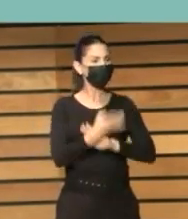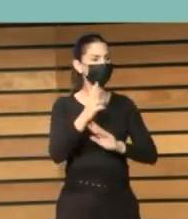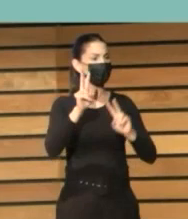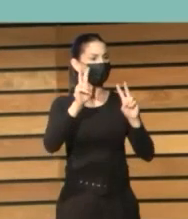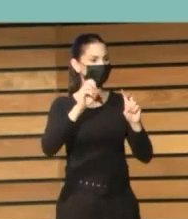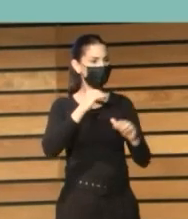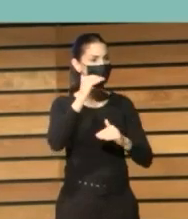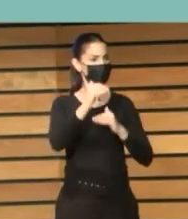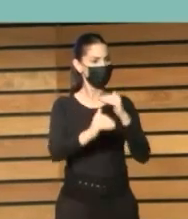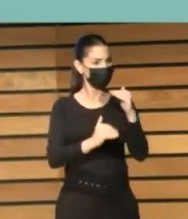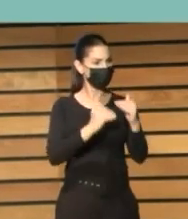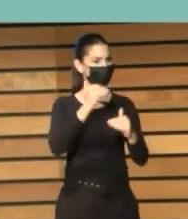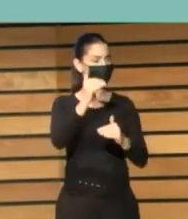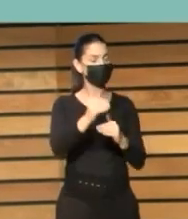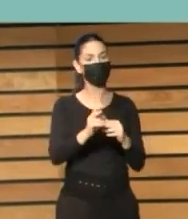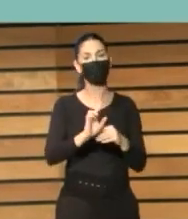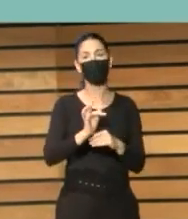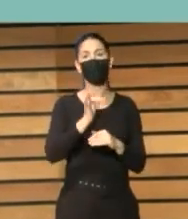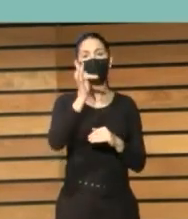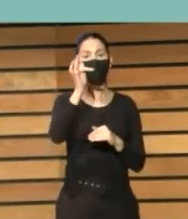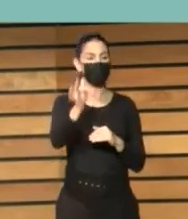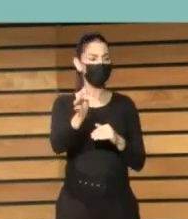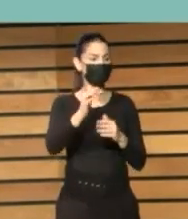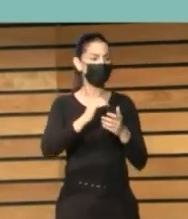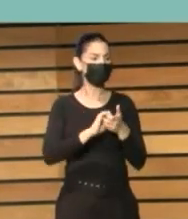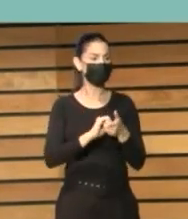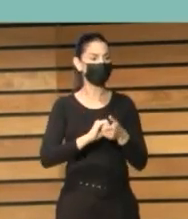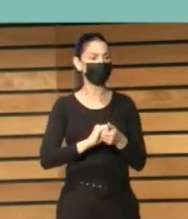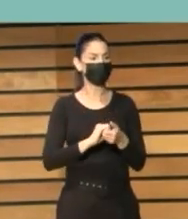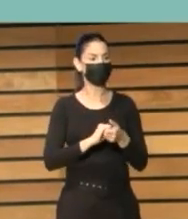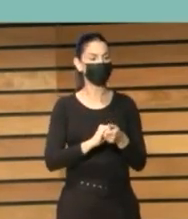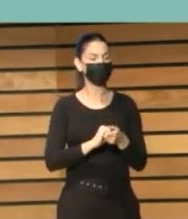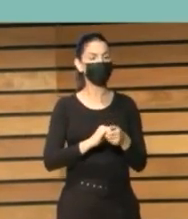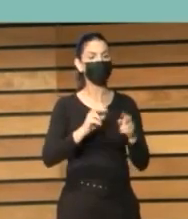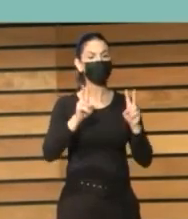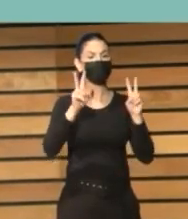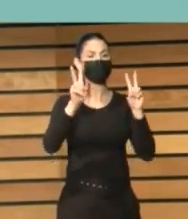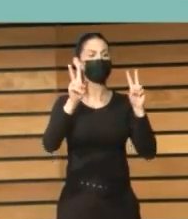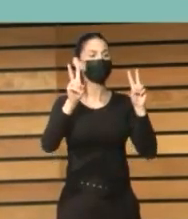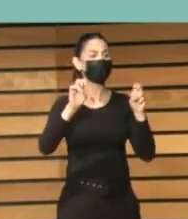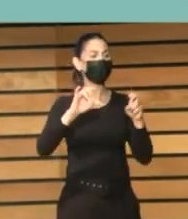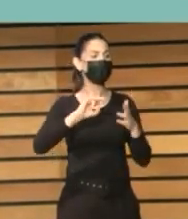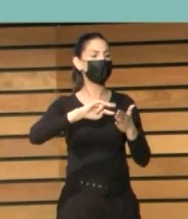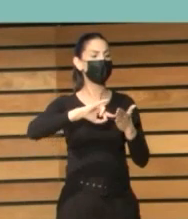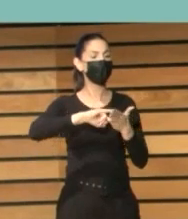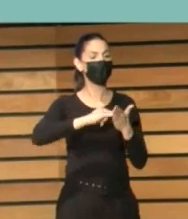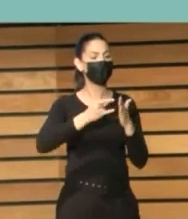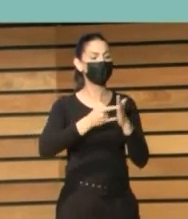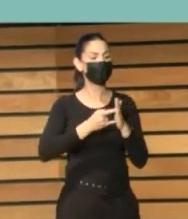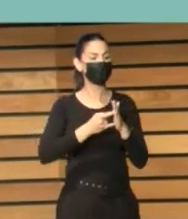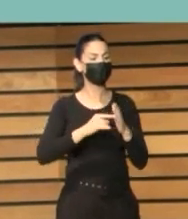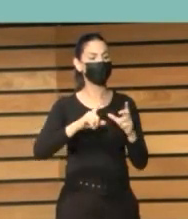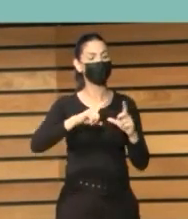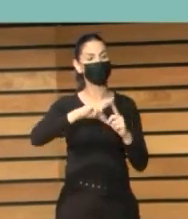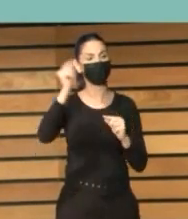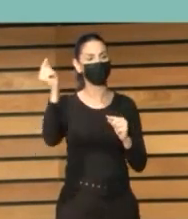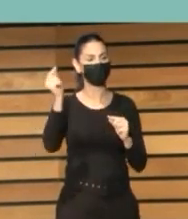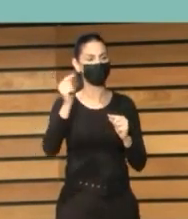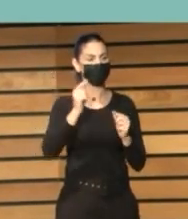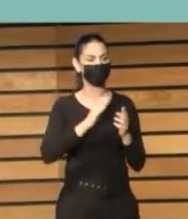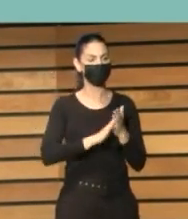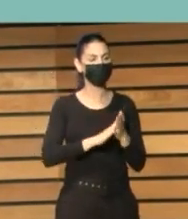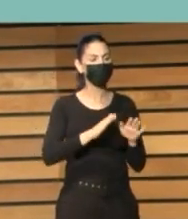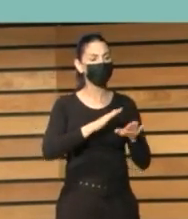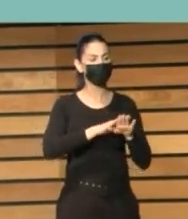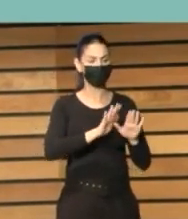proceso, y Vodafone en el ámbito de la dotación tecnológica, de la conectividad, del mantenimiento, de la seguridad.